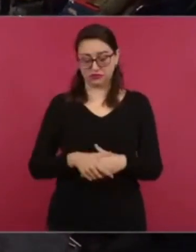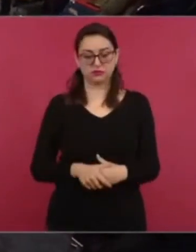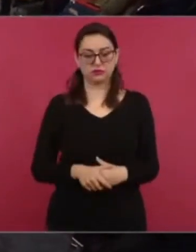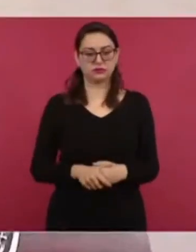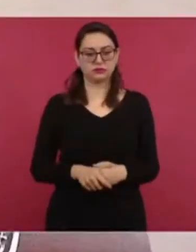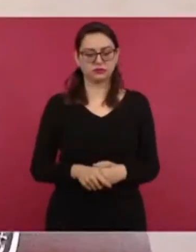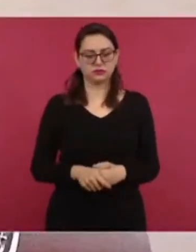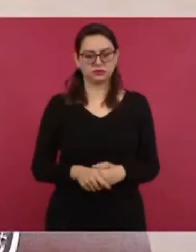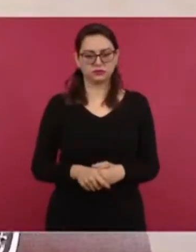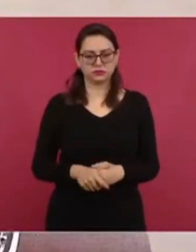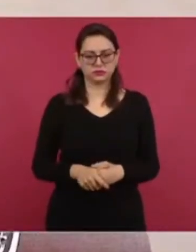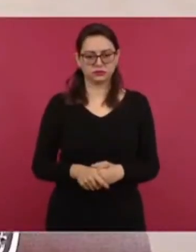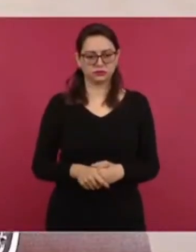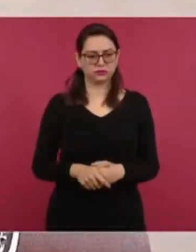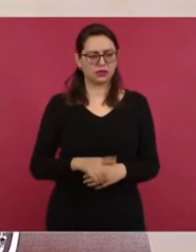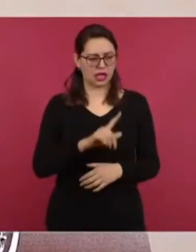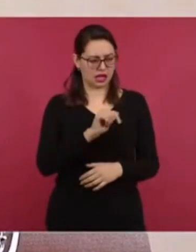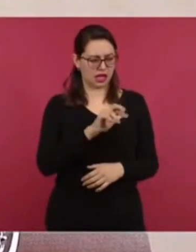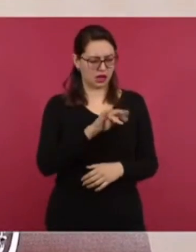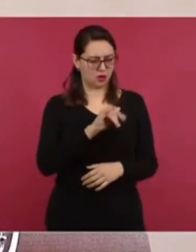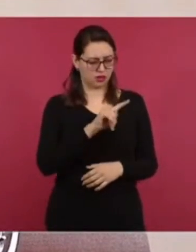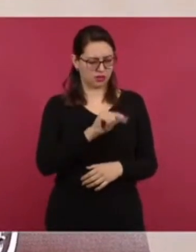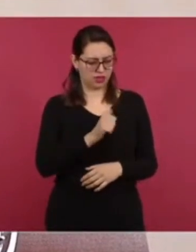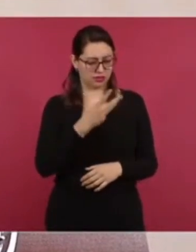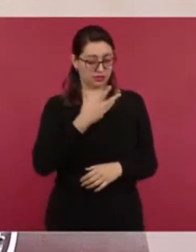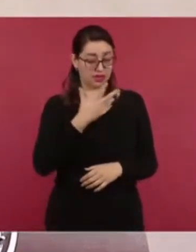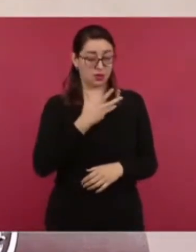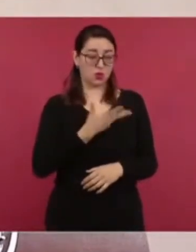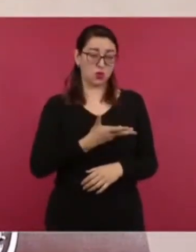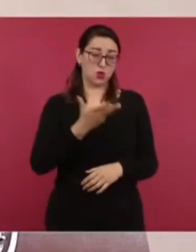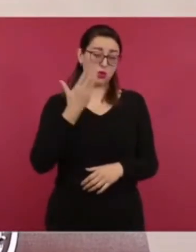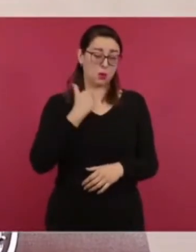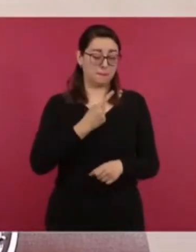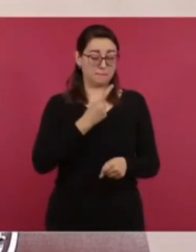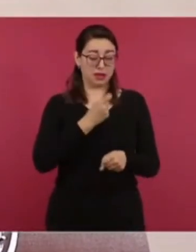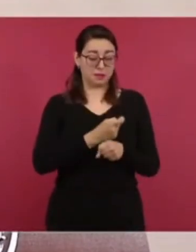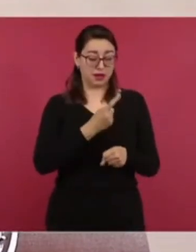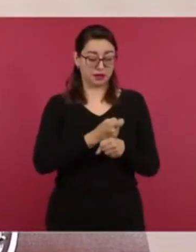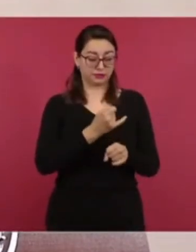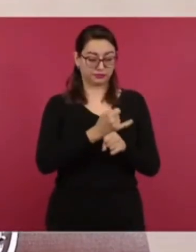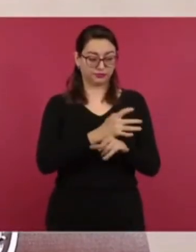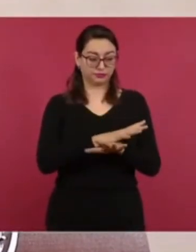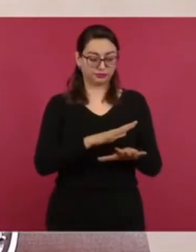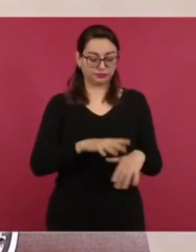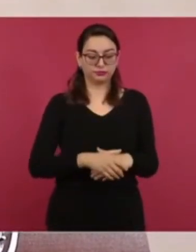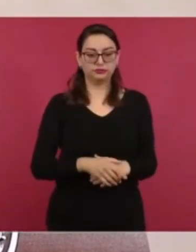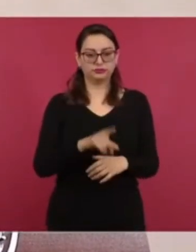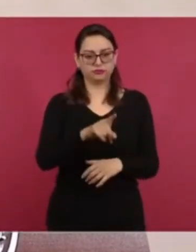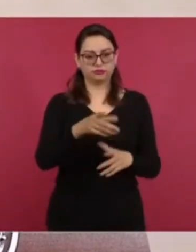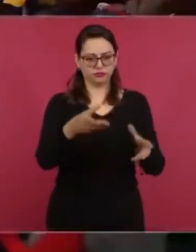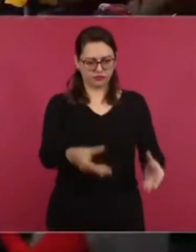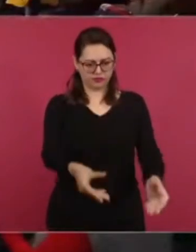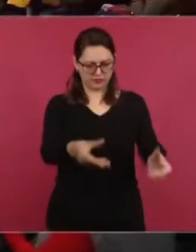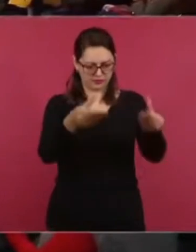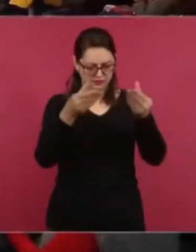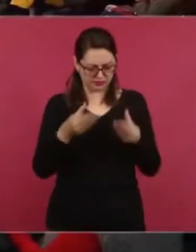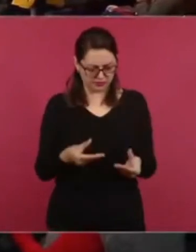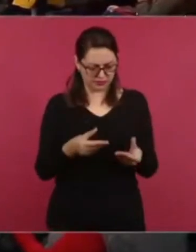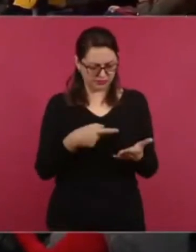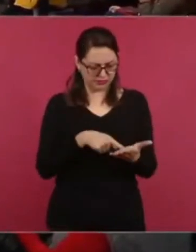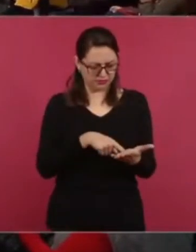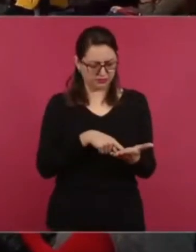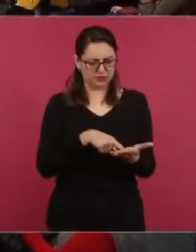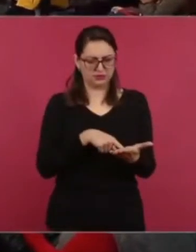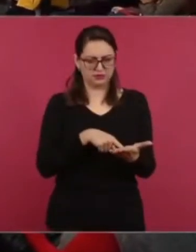A dile a Laurita, el primer informe. Me presenta el informe y me presenta